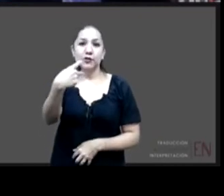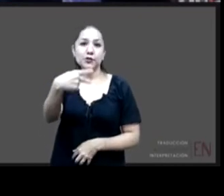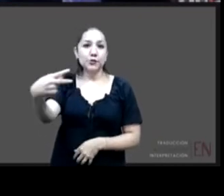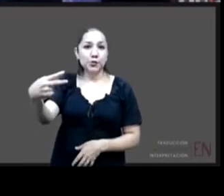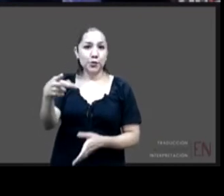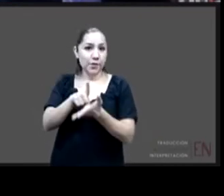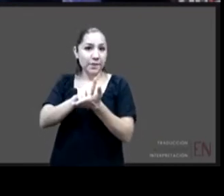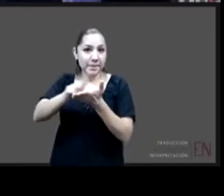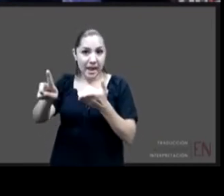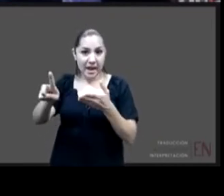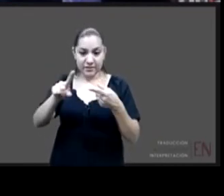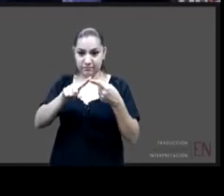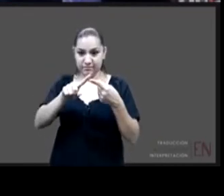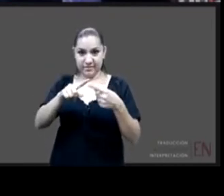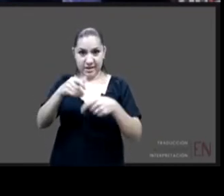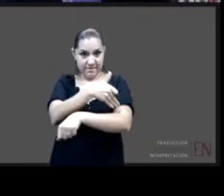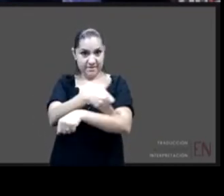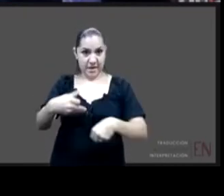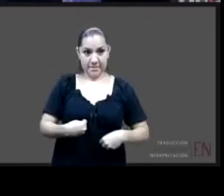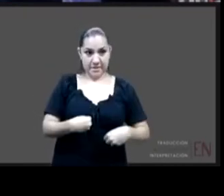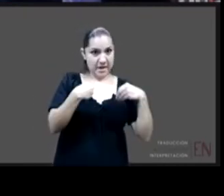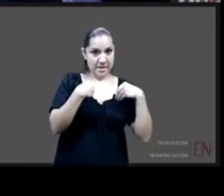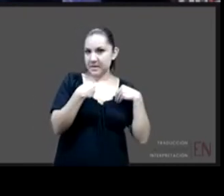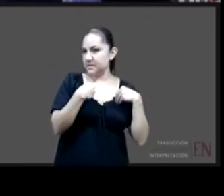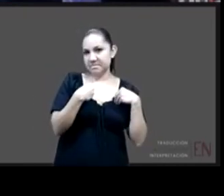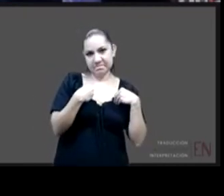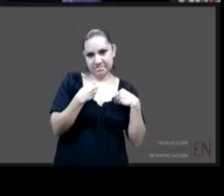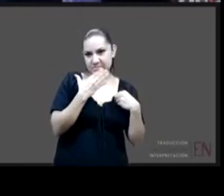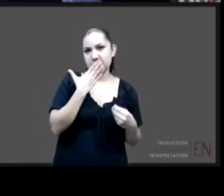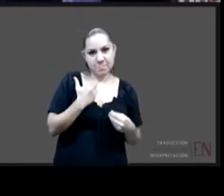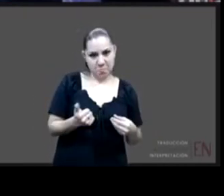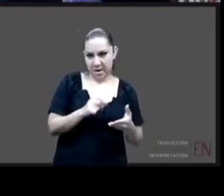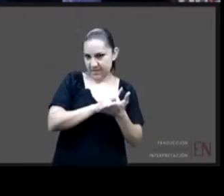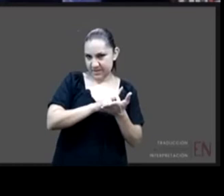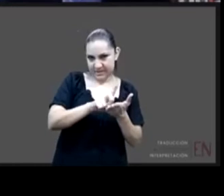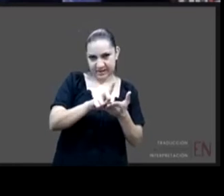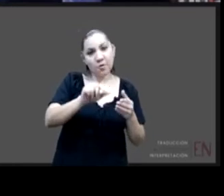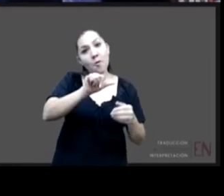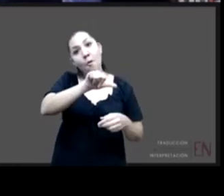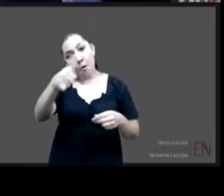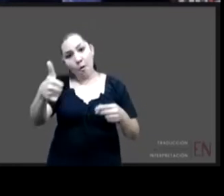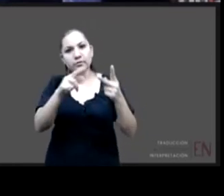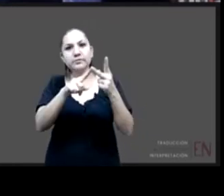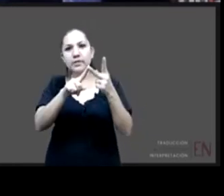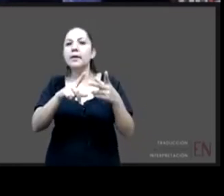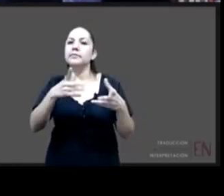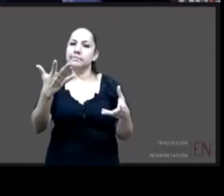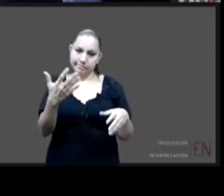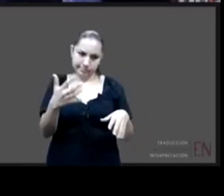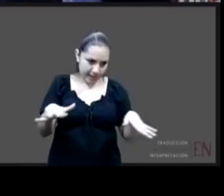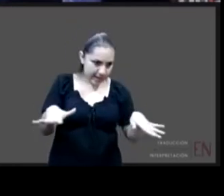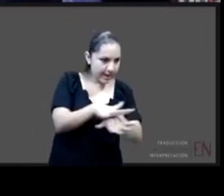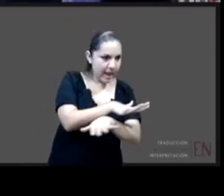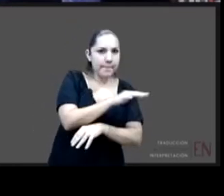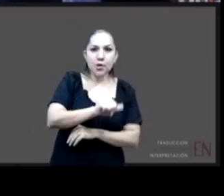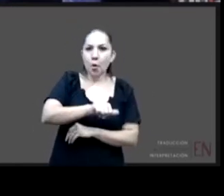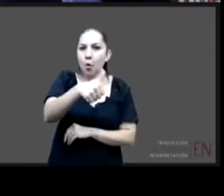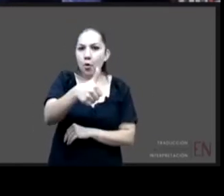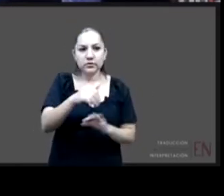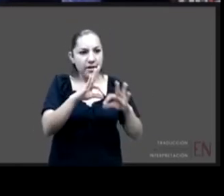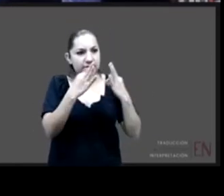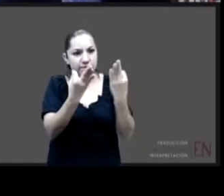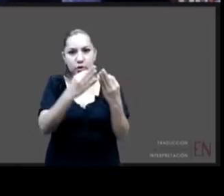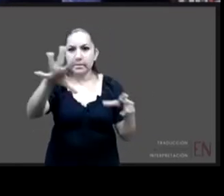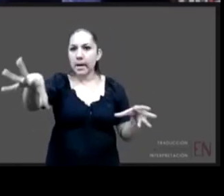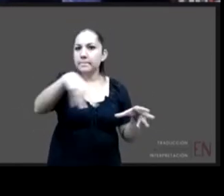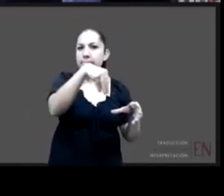niños niñas y adolescentes igual como mencionaban hace un momento nos nos